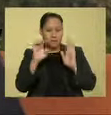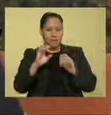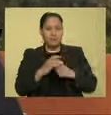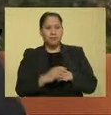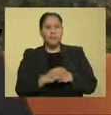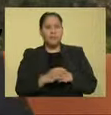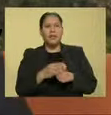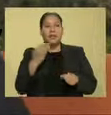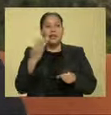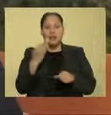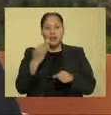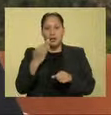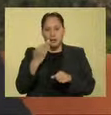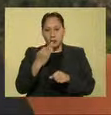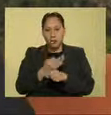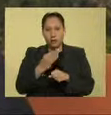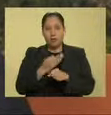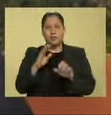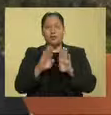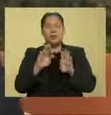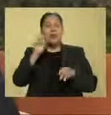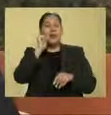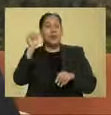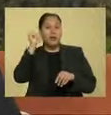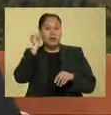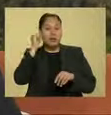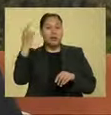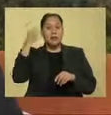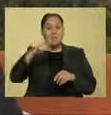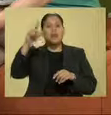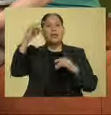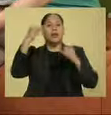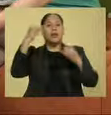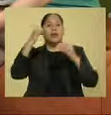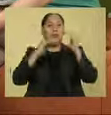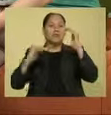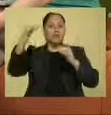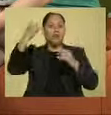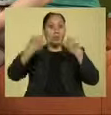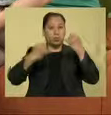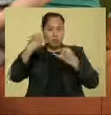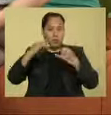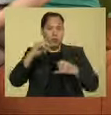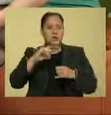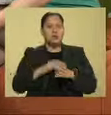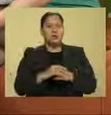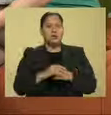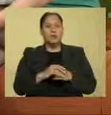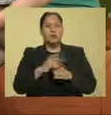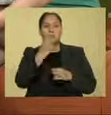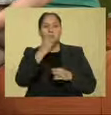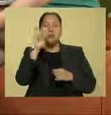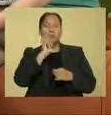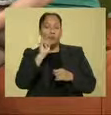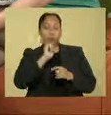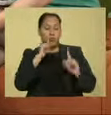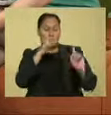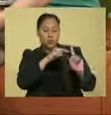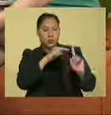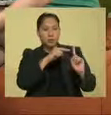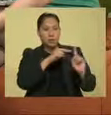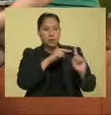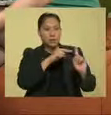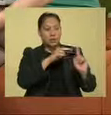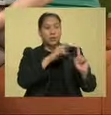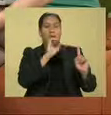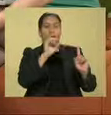el asentar jurisprudencia el día de ayer de la Suprema Corte de Justicia, que determina que la mujer por ser mujer y la mujer